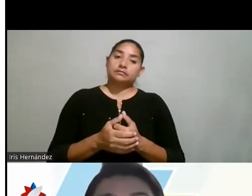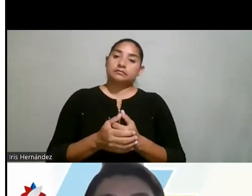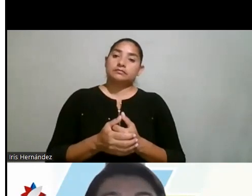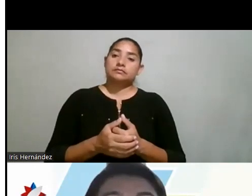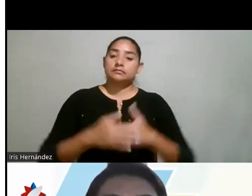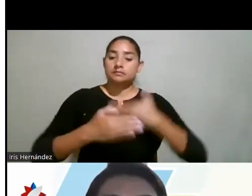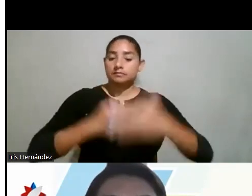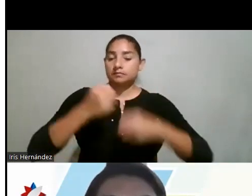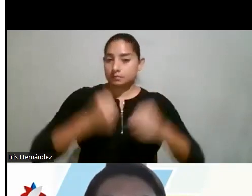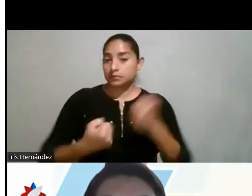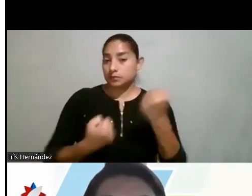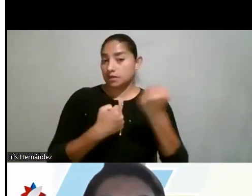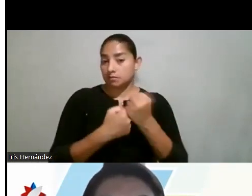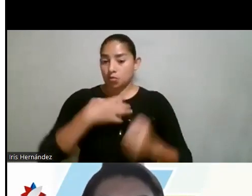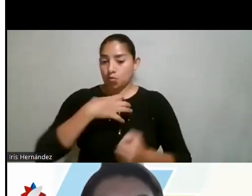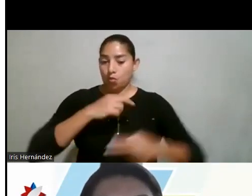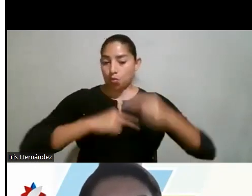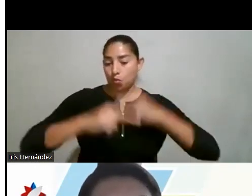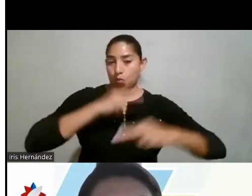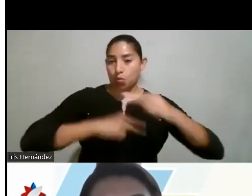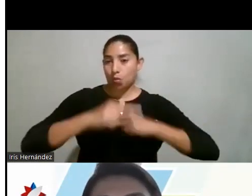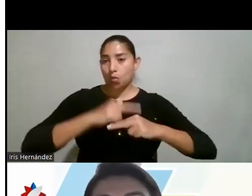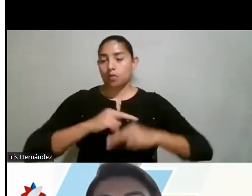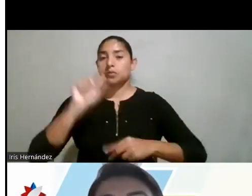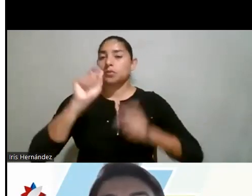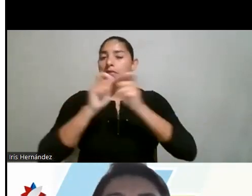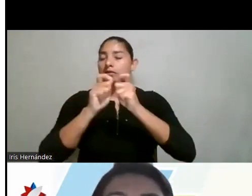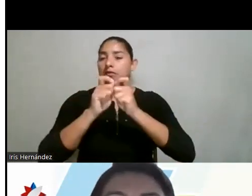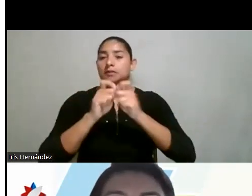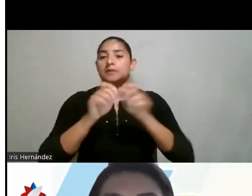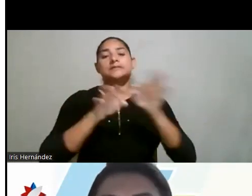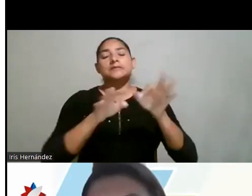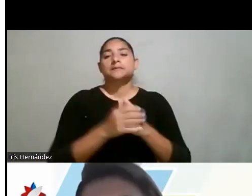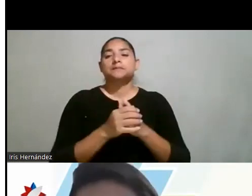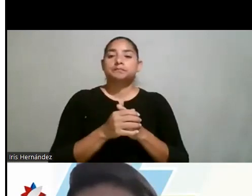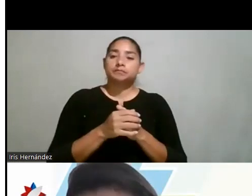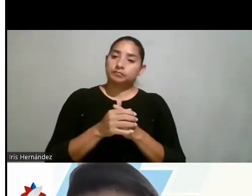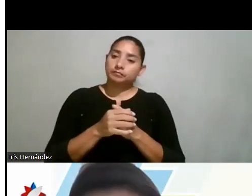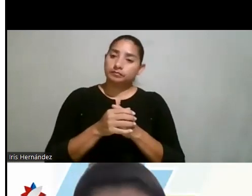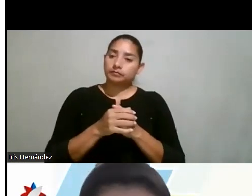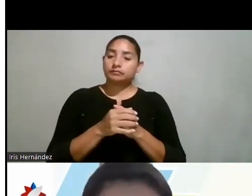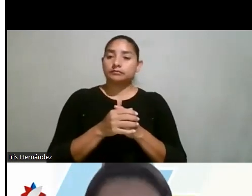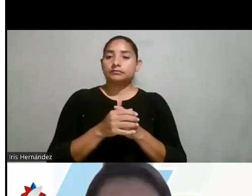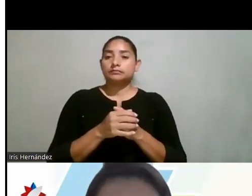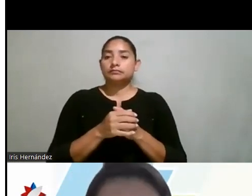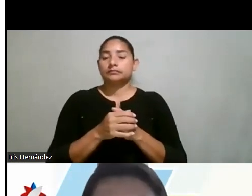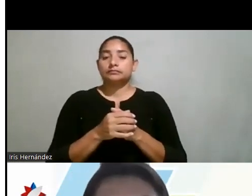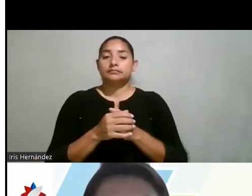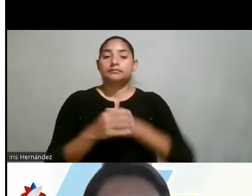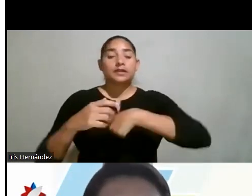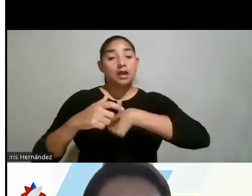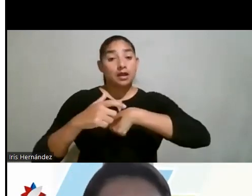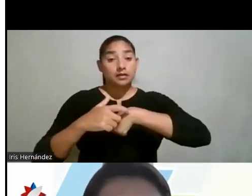emprendimientos, el apoyo de sus emprendimientos. Aquí me detengo un segundo nada más para mencionar, por ejemplo, a esta hora también, se está